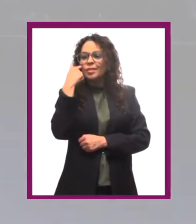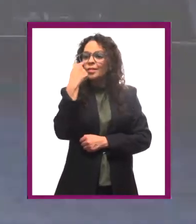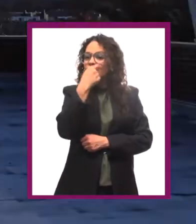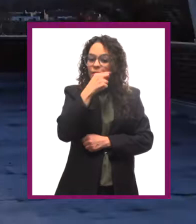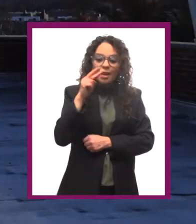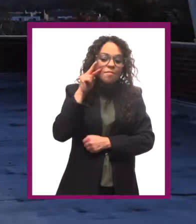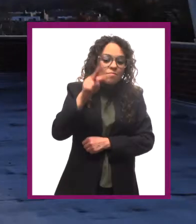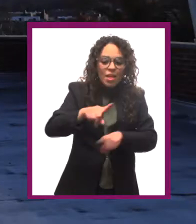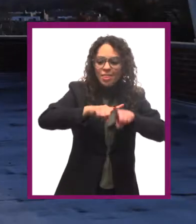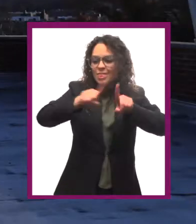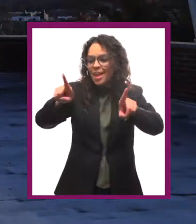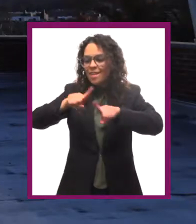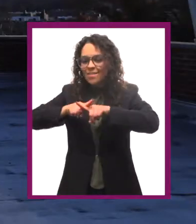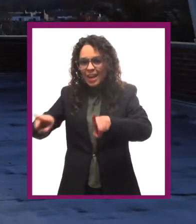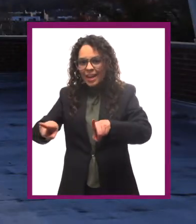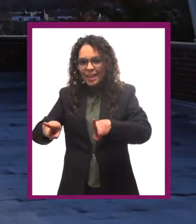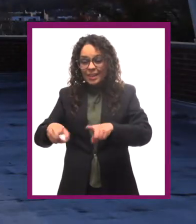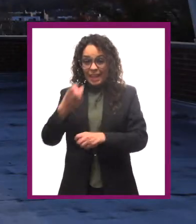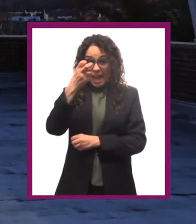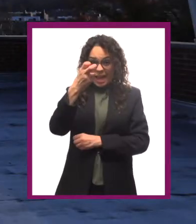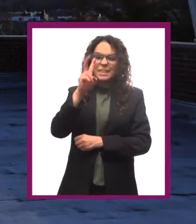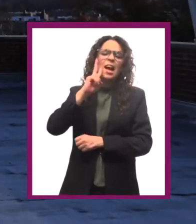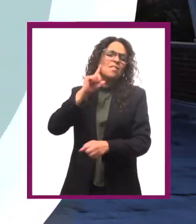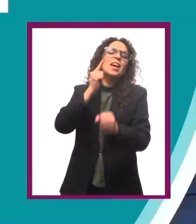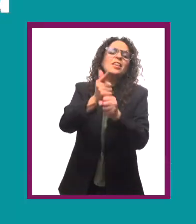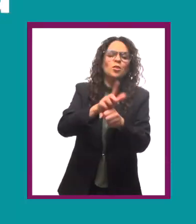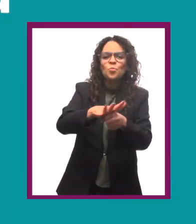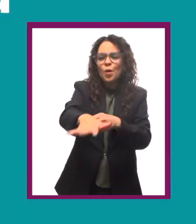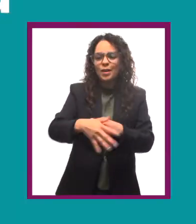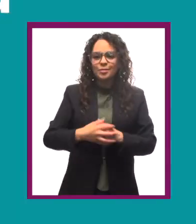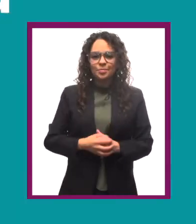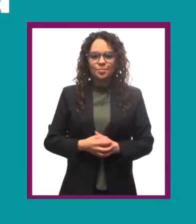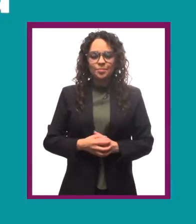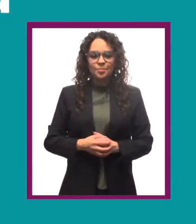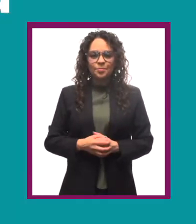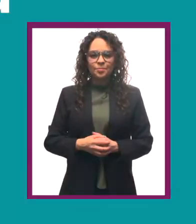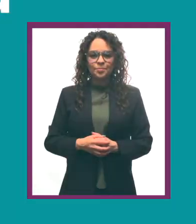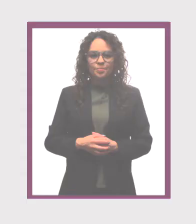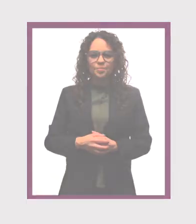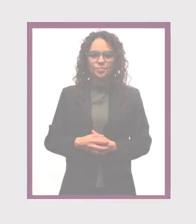Vamos a ver qué podemos descubrir sobre este punto. ¿Hasta la vida?